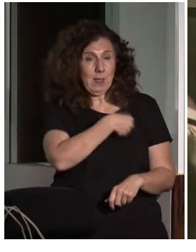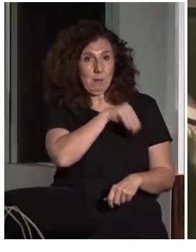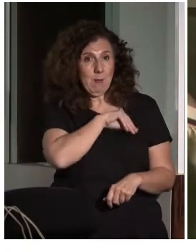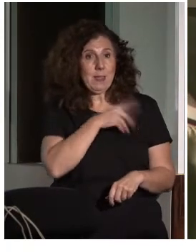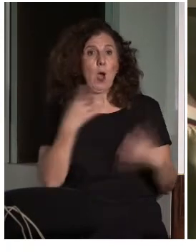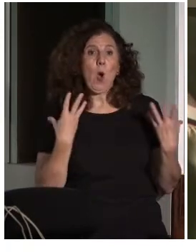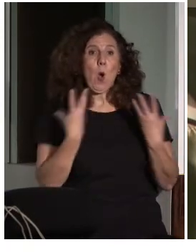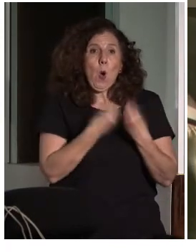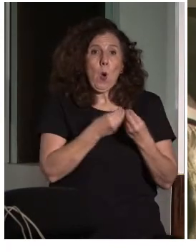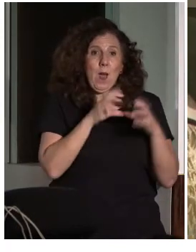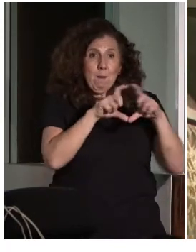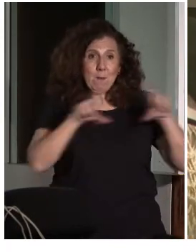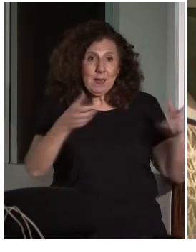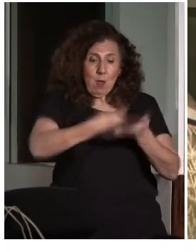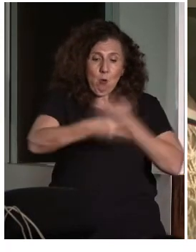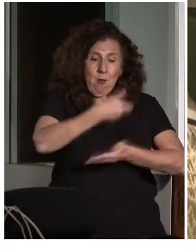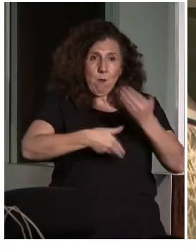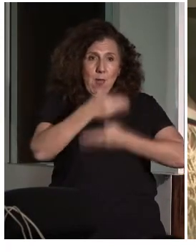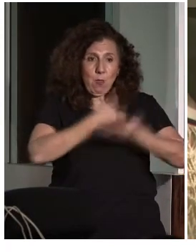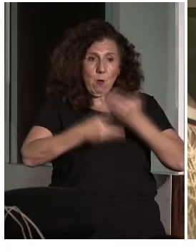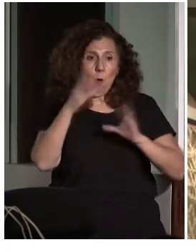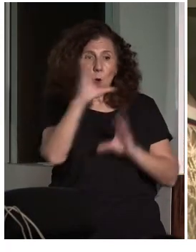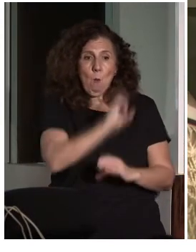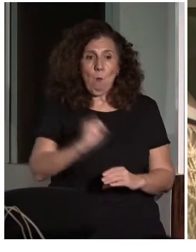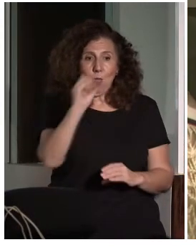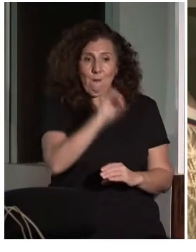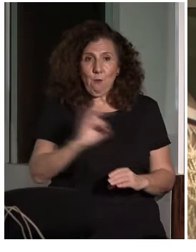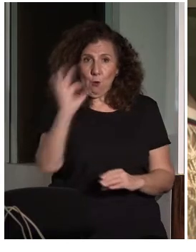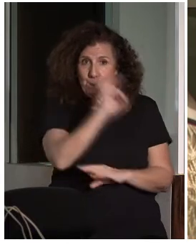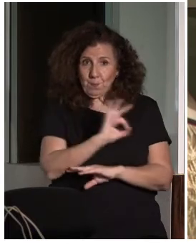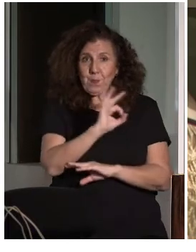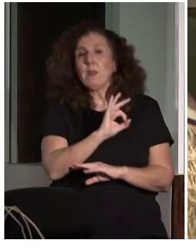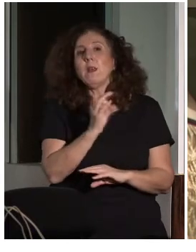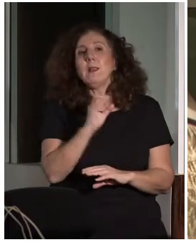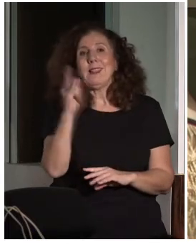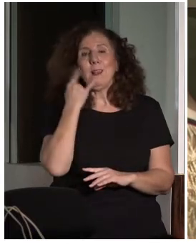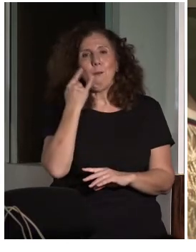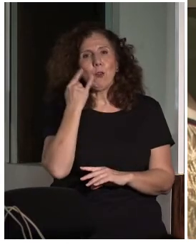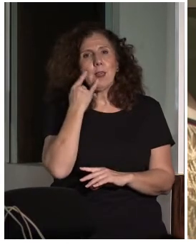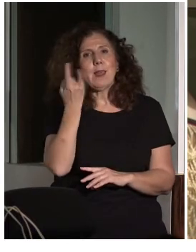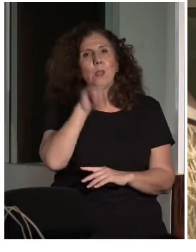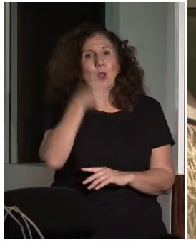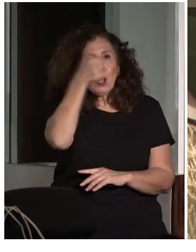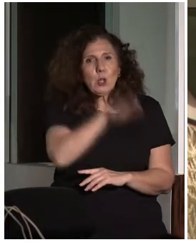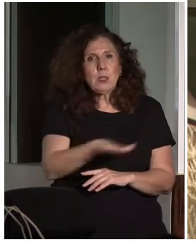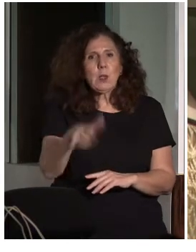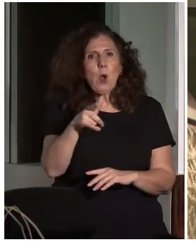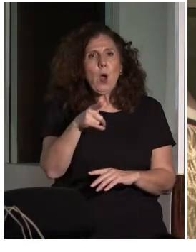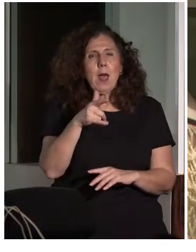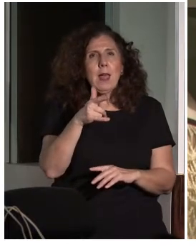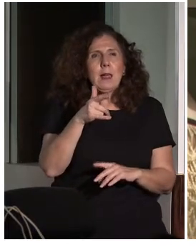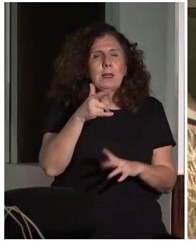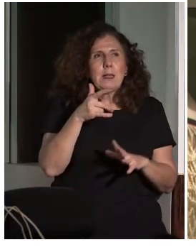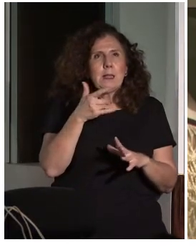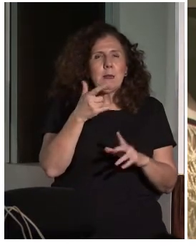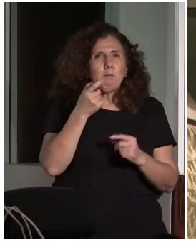programa editable, es un programa, más que un programa, es un entorno que nuestros chicos están acostumbrados a utilizar en su vida